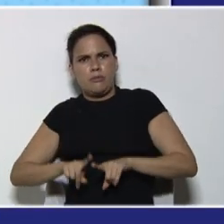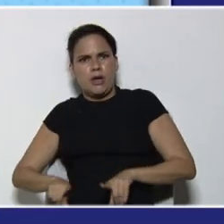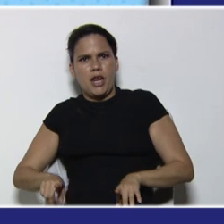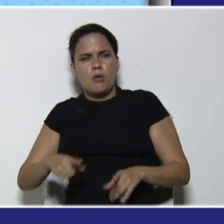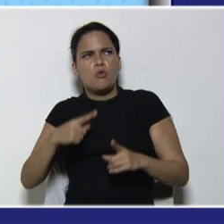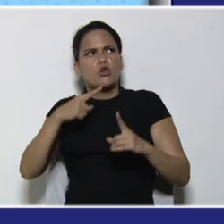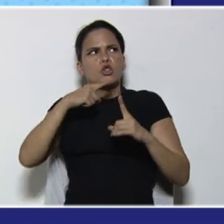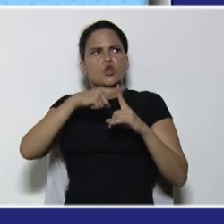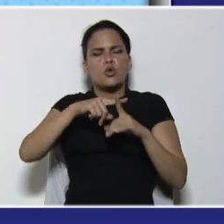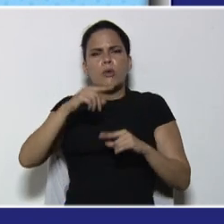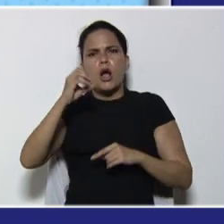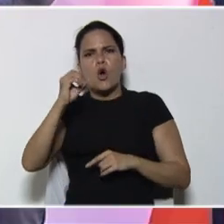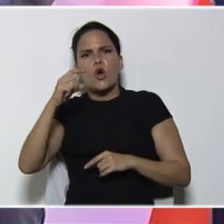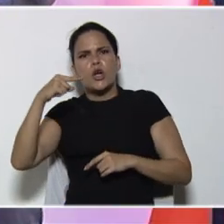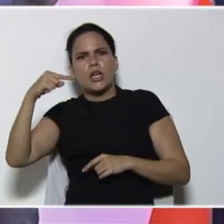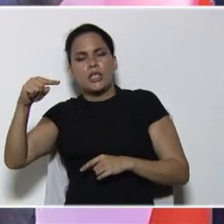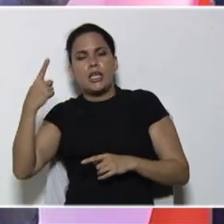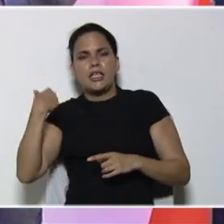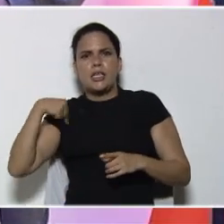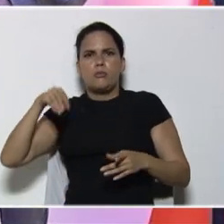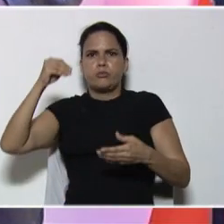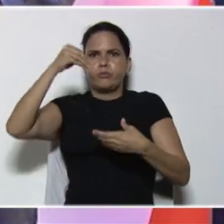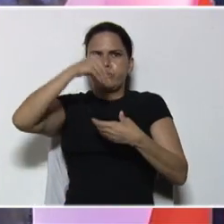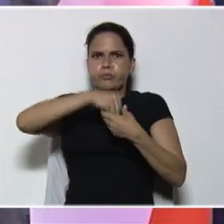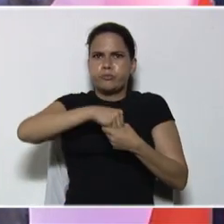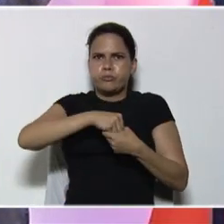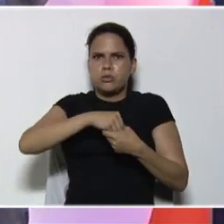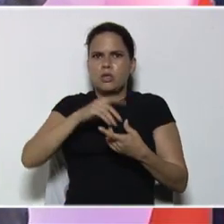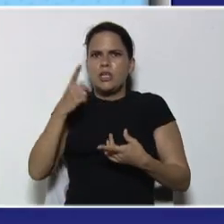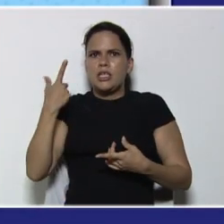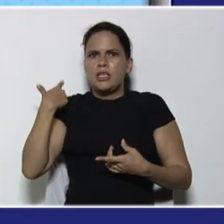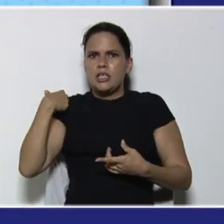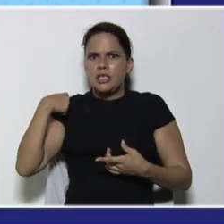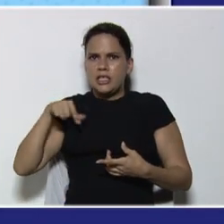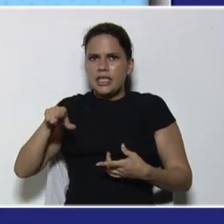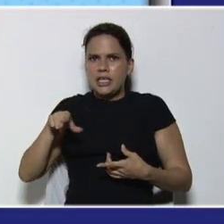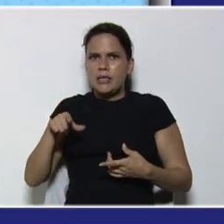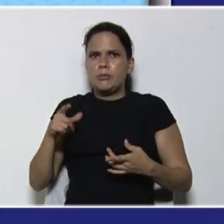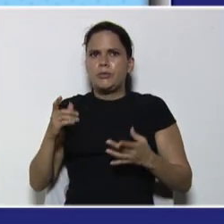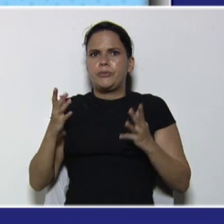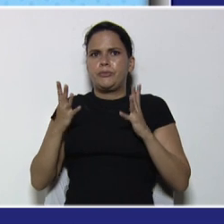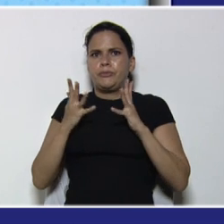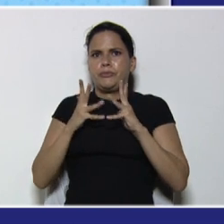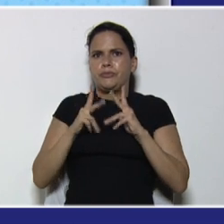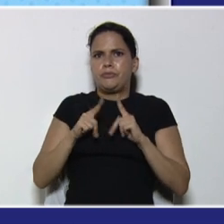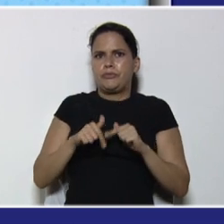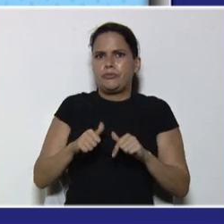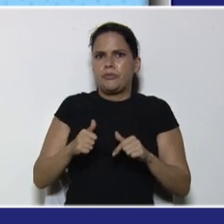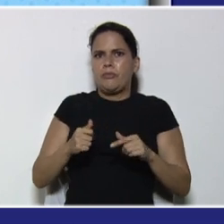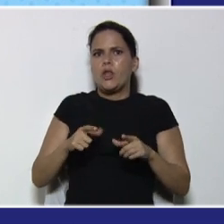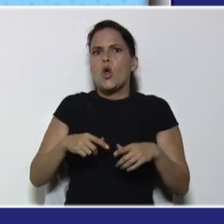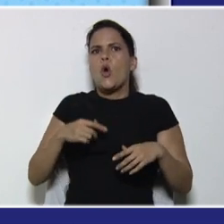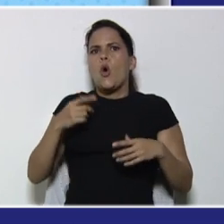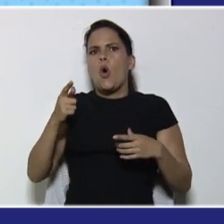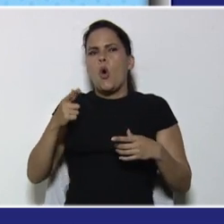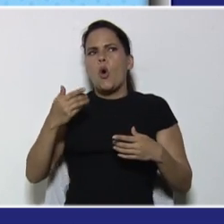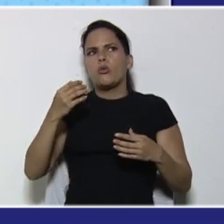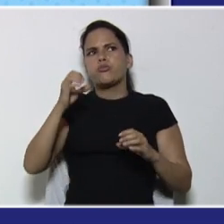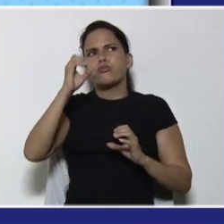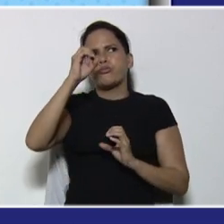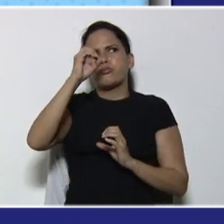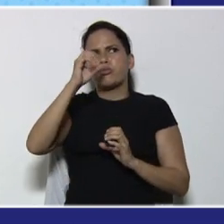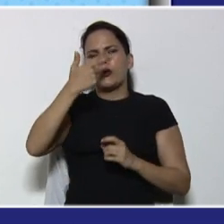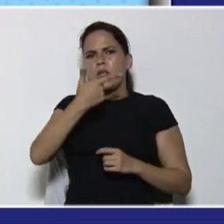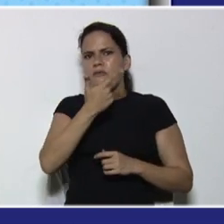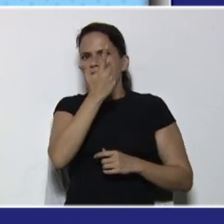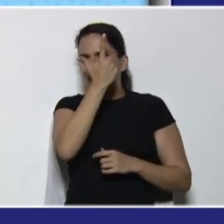y tenemos, dentro de los términos, tenemos el coeficiente, que puede ser un entero o una fracción, también tenemos la